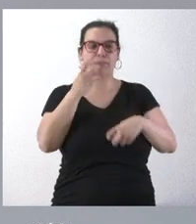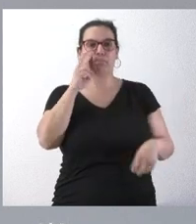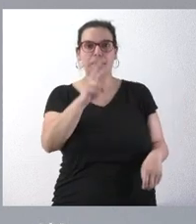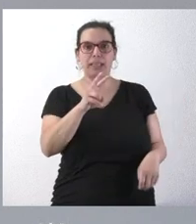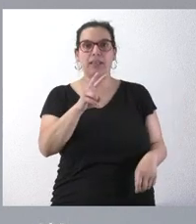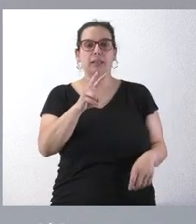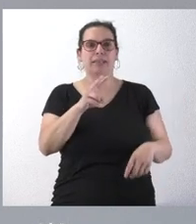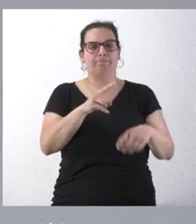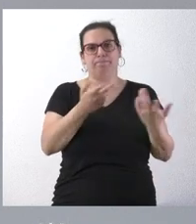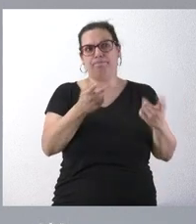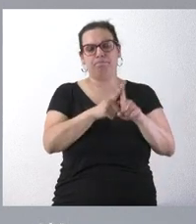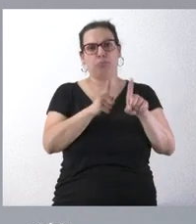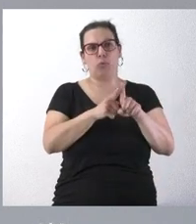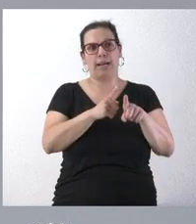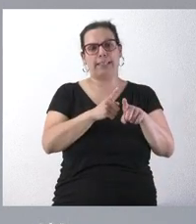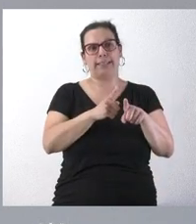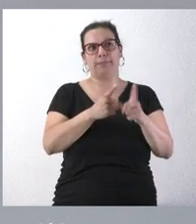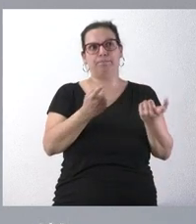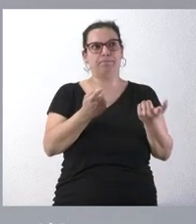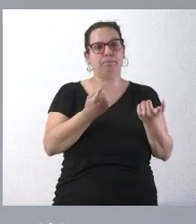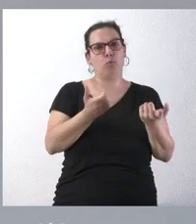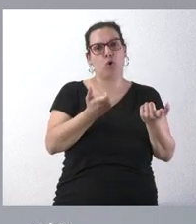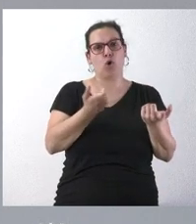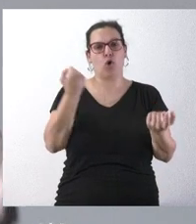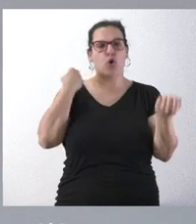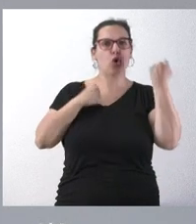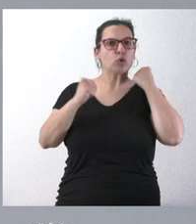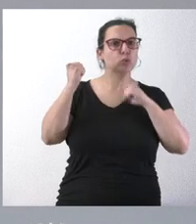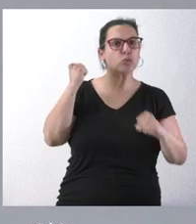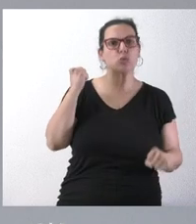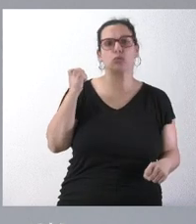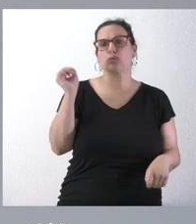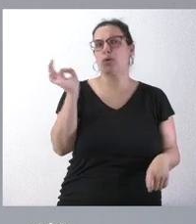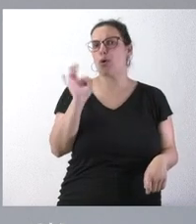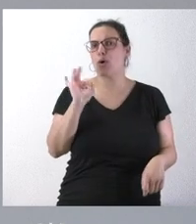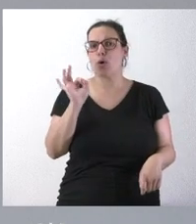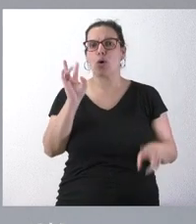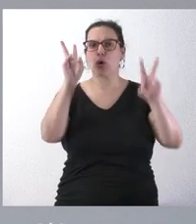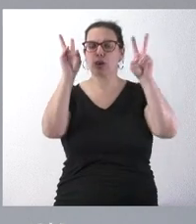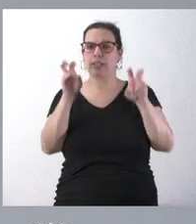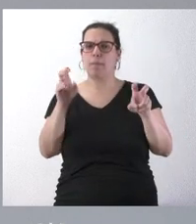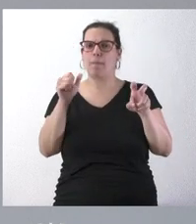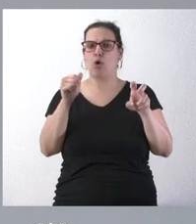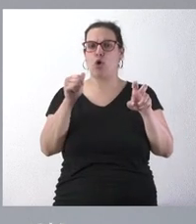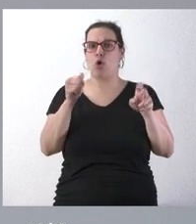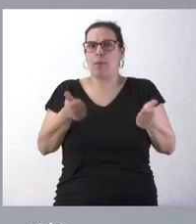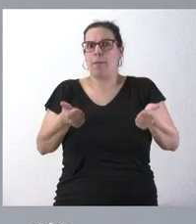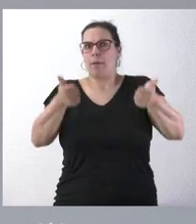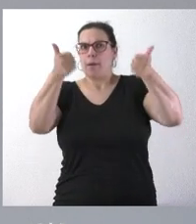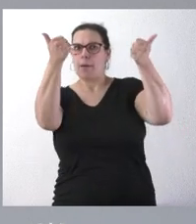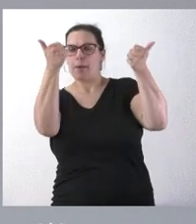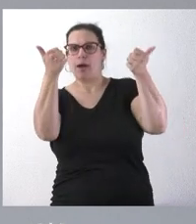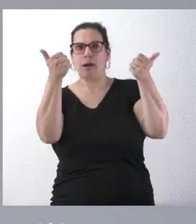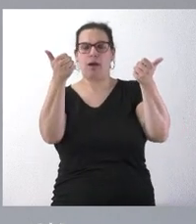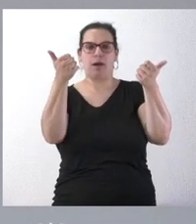exceso en la conducta o en las cuestiones que aprueben unos y otros